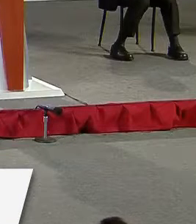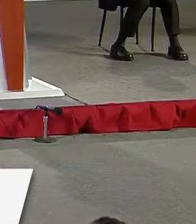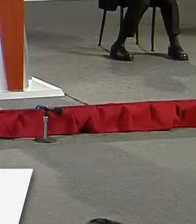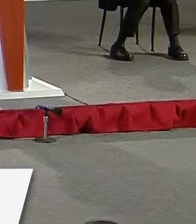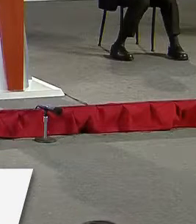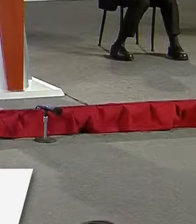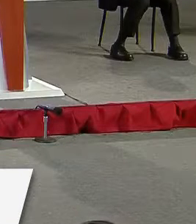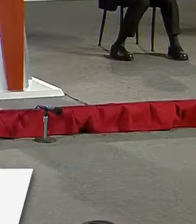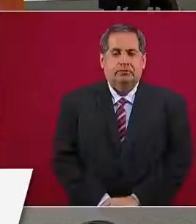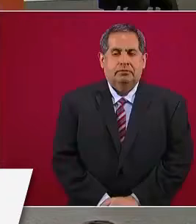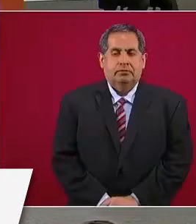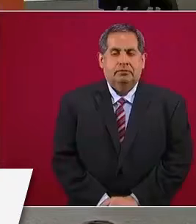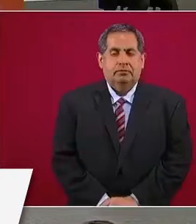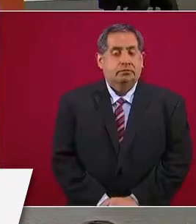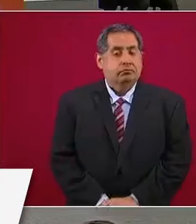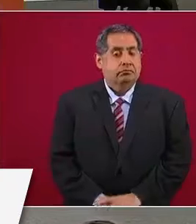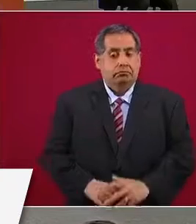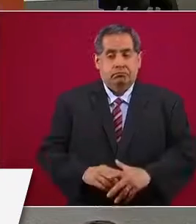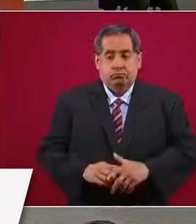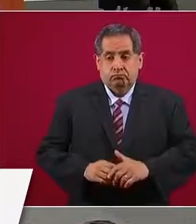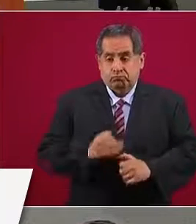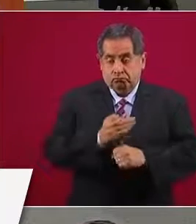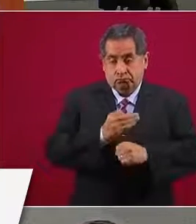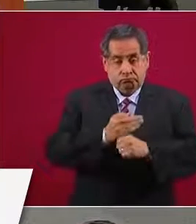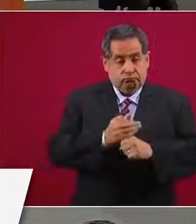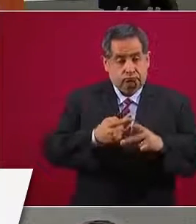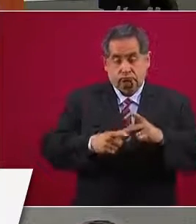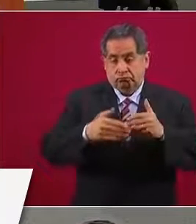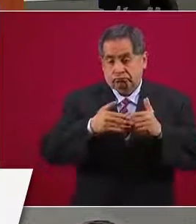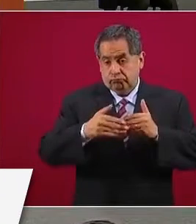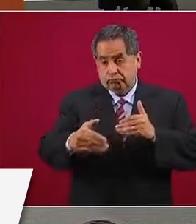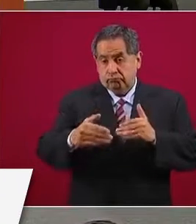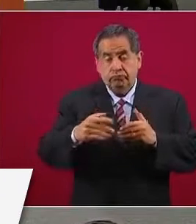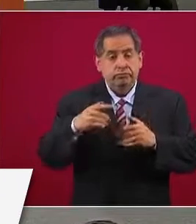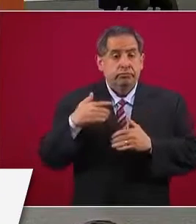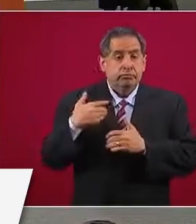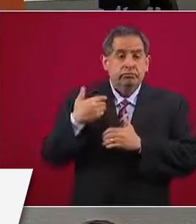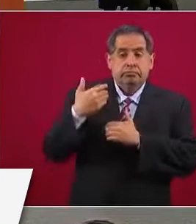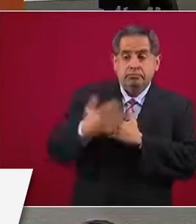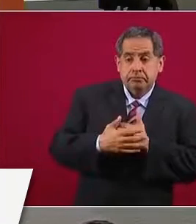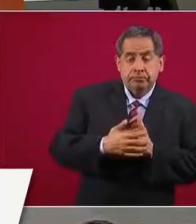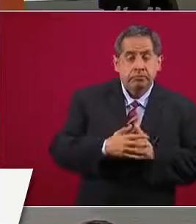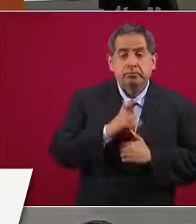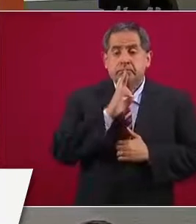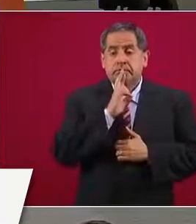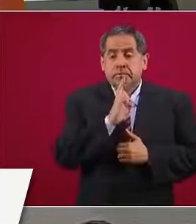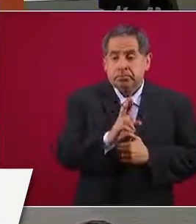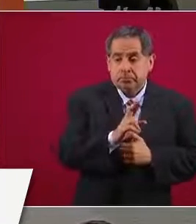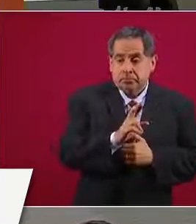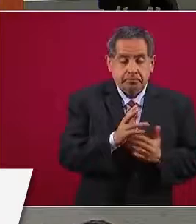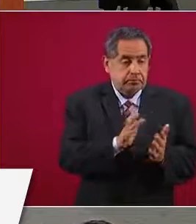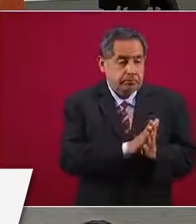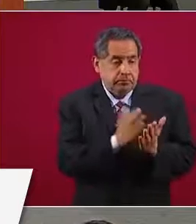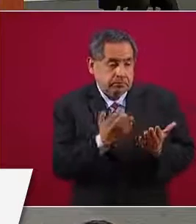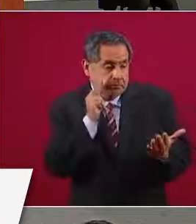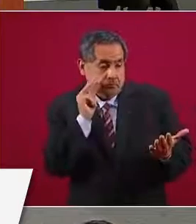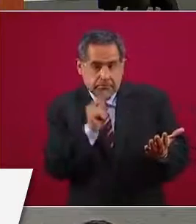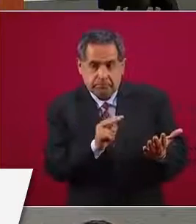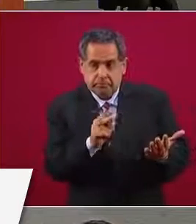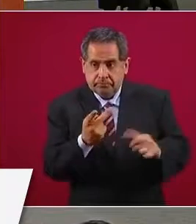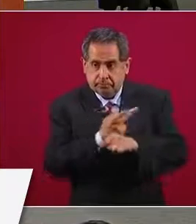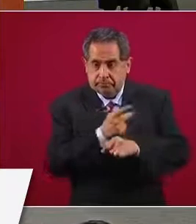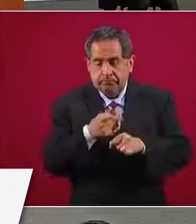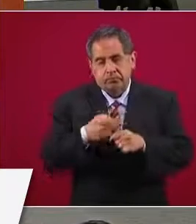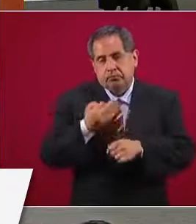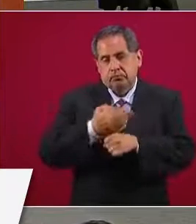ahora. De esta fecha a la presentación de los resultados de esta